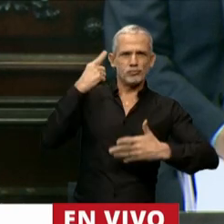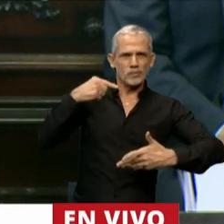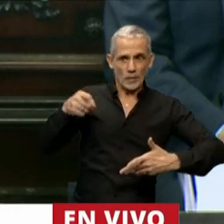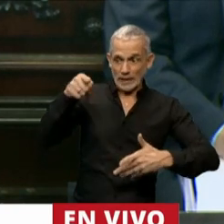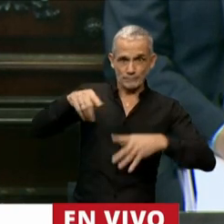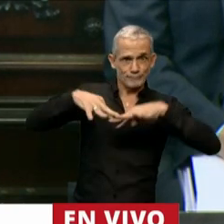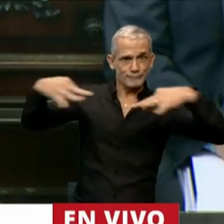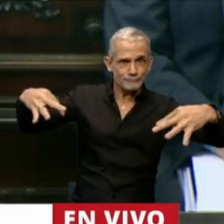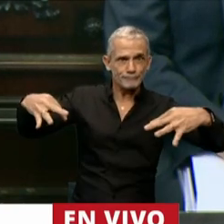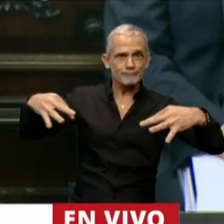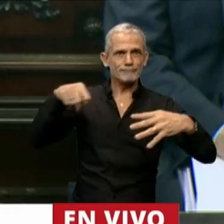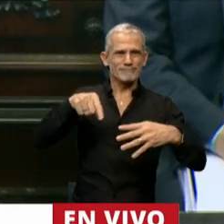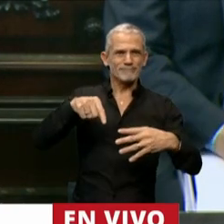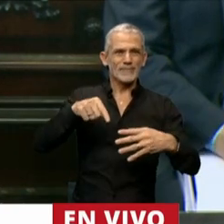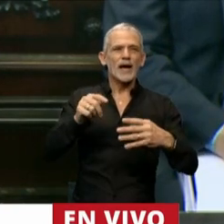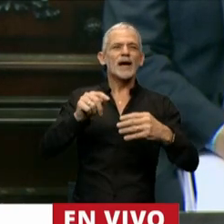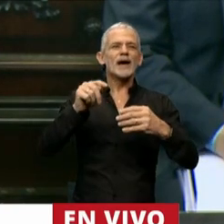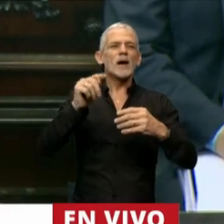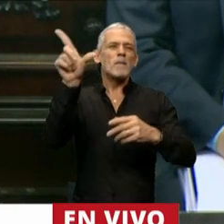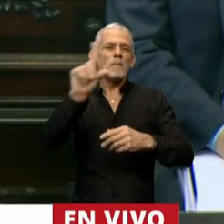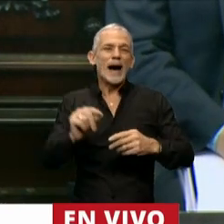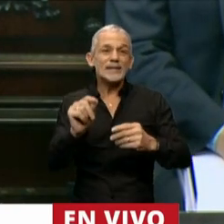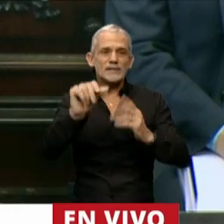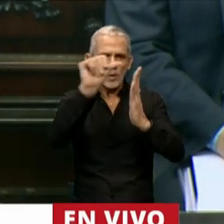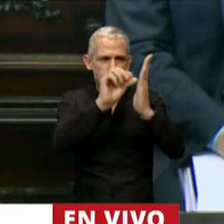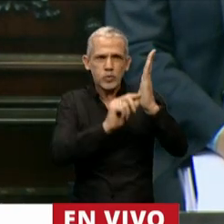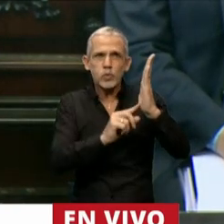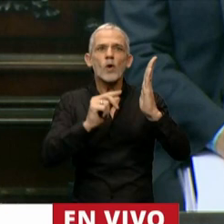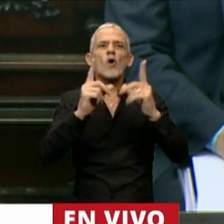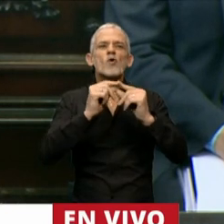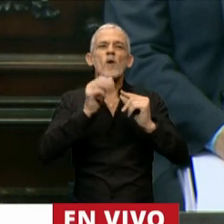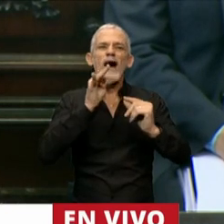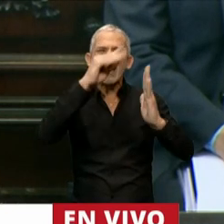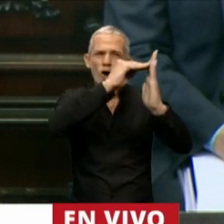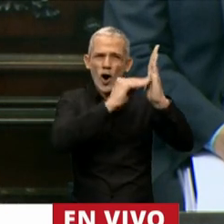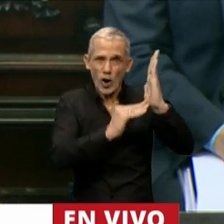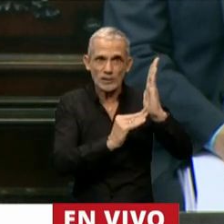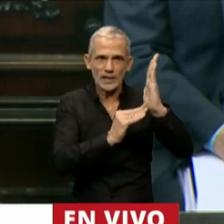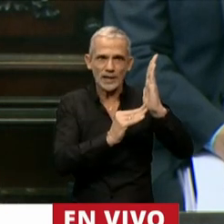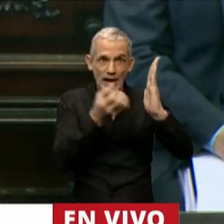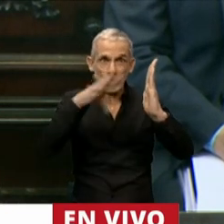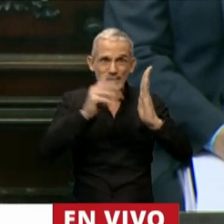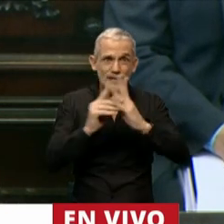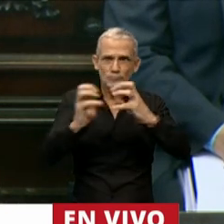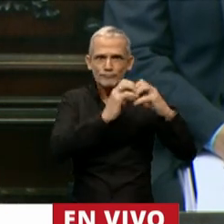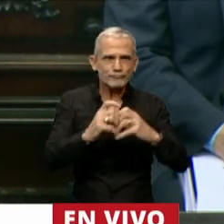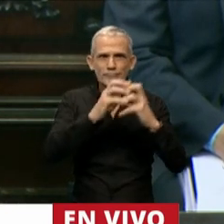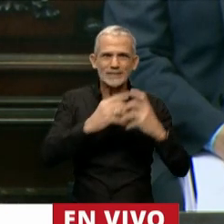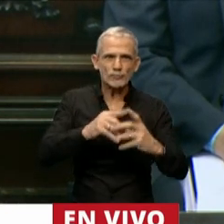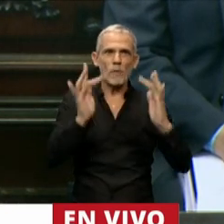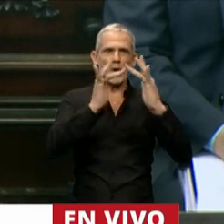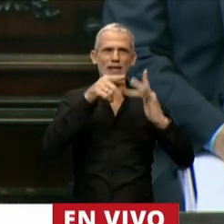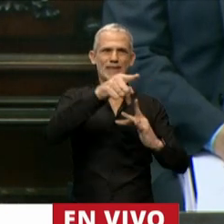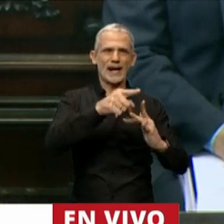fue el país número 14 que se puso en funcionamiento de forma remota. Así que también me parece que es